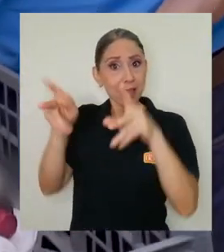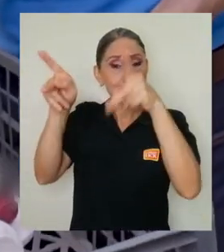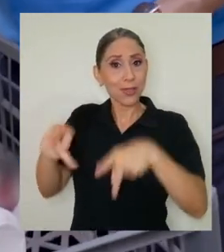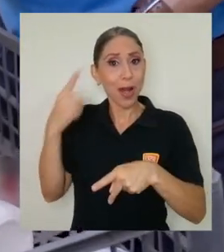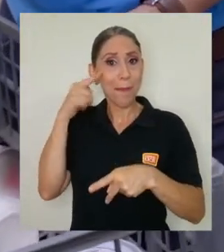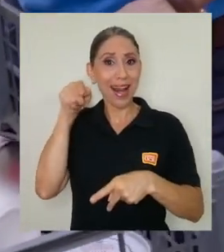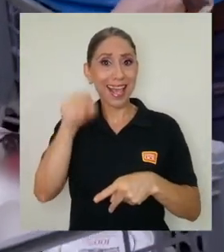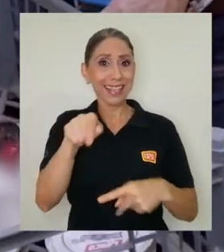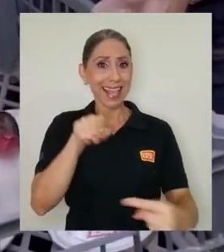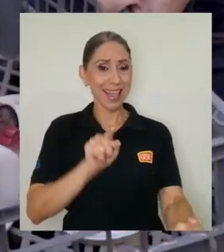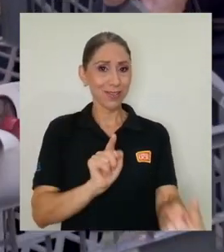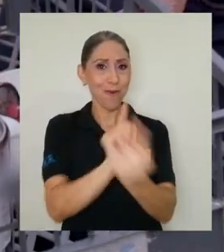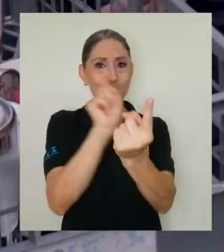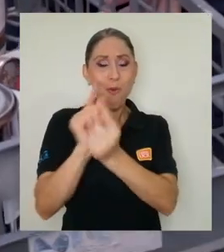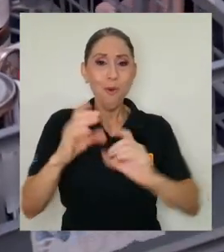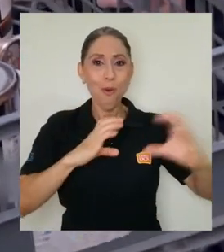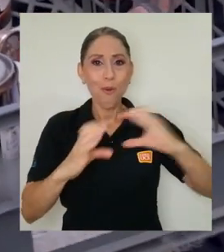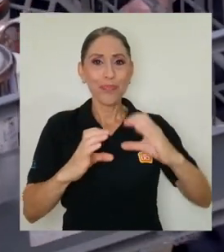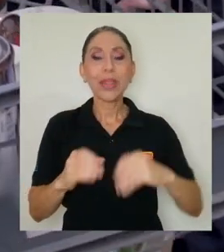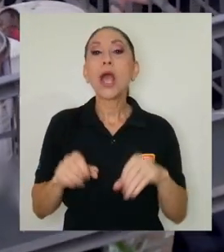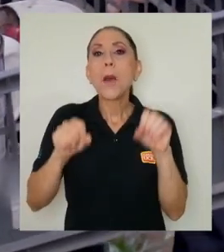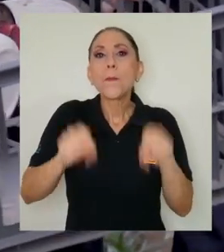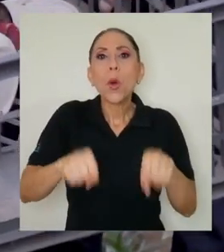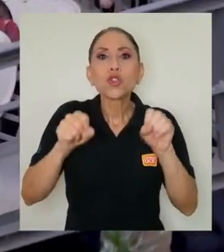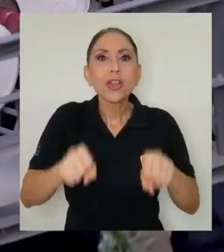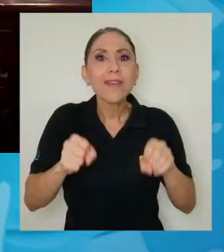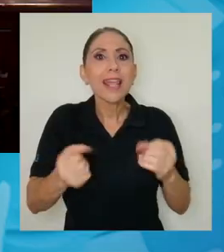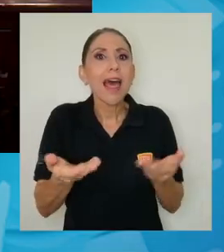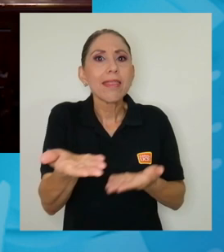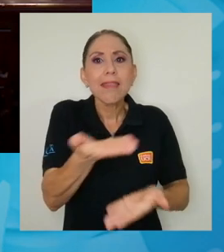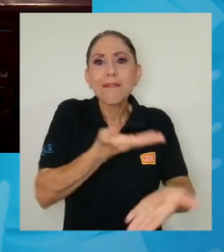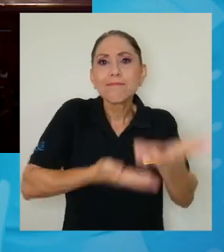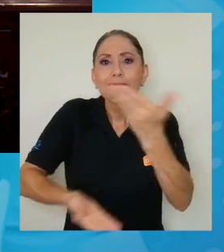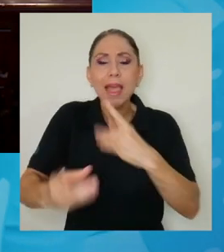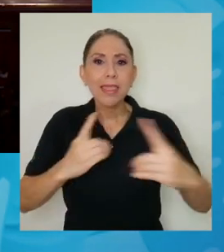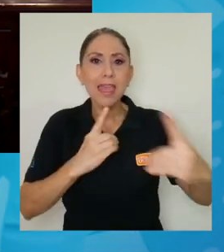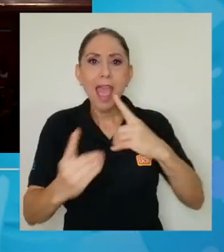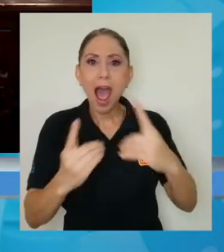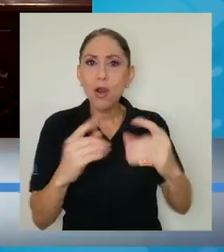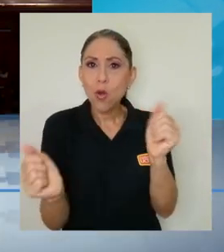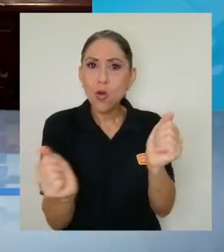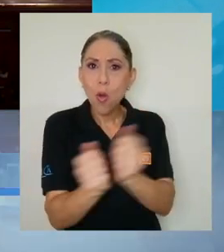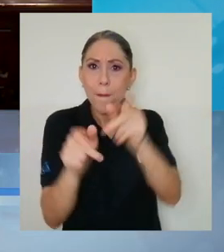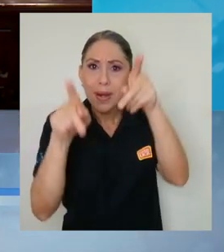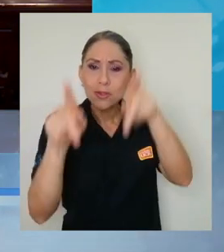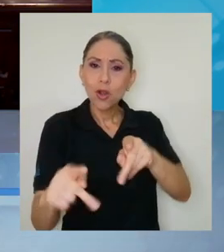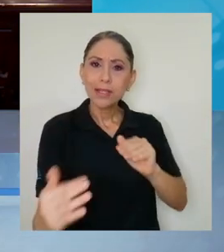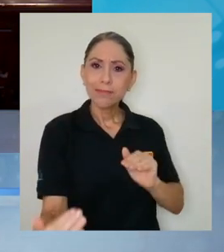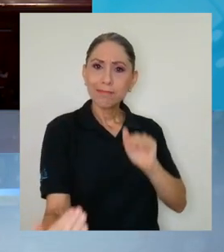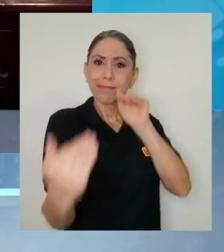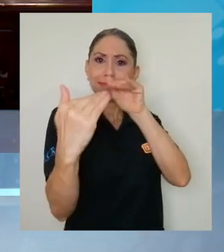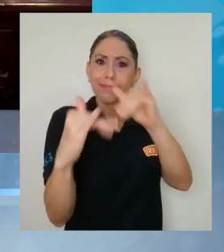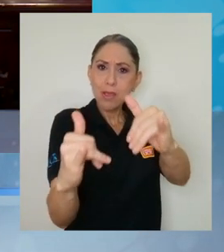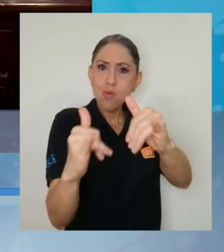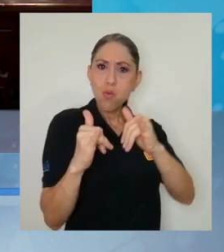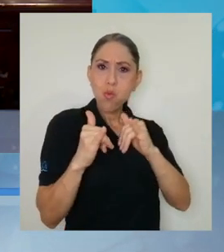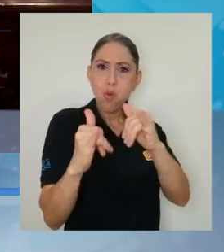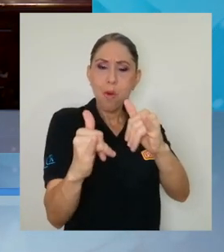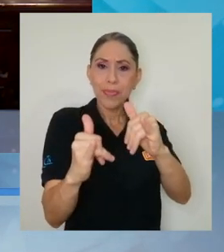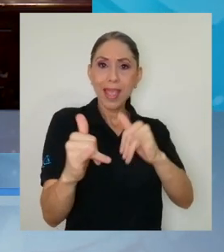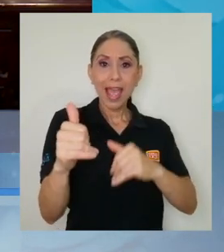Esa posibilidad de establecer un diálogo horizontal, rector, con